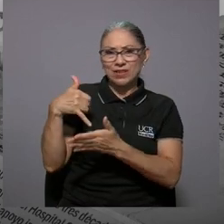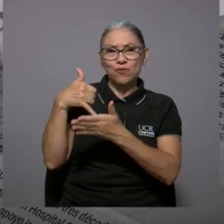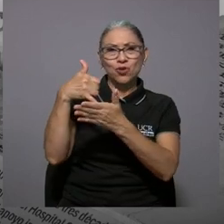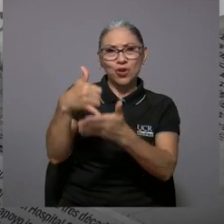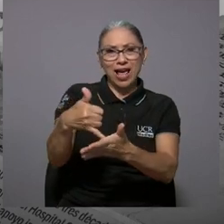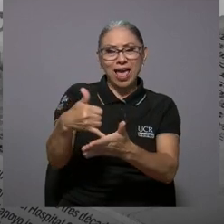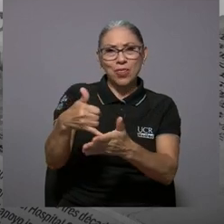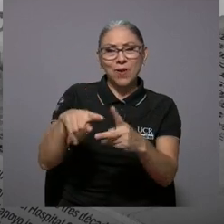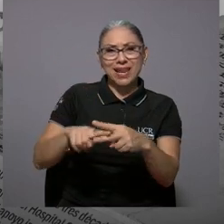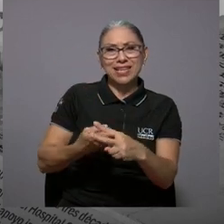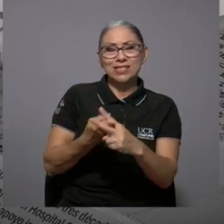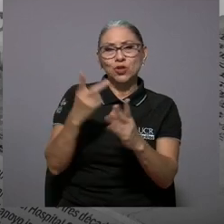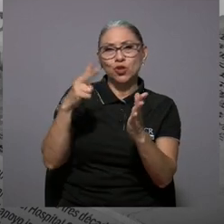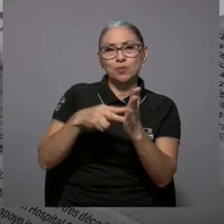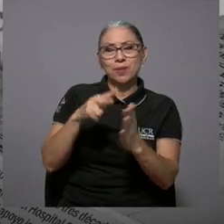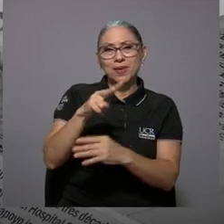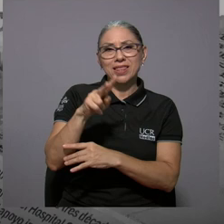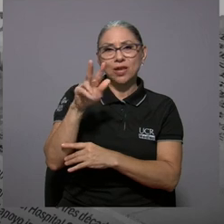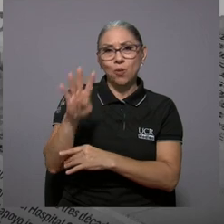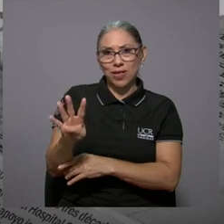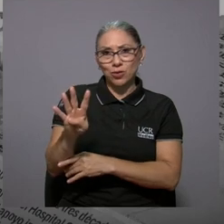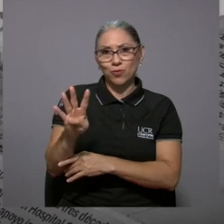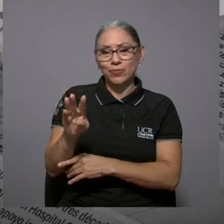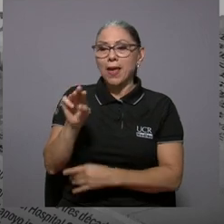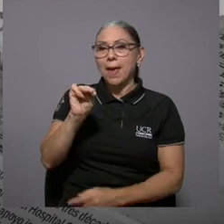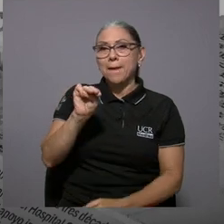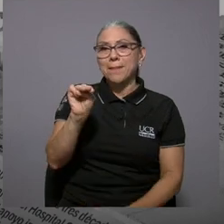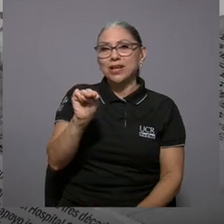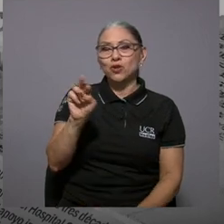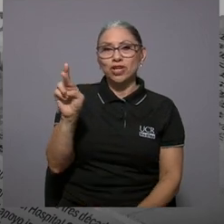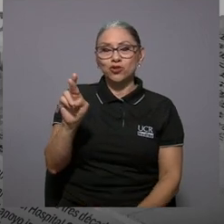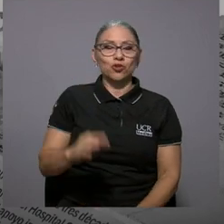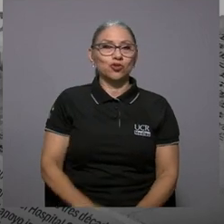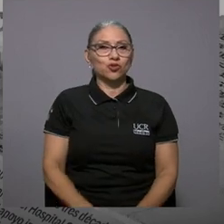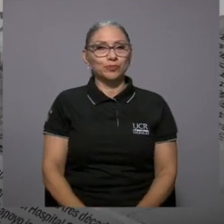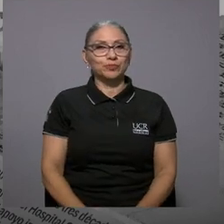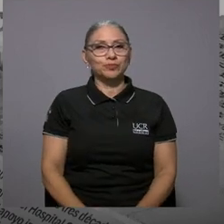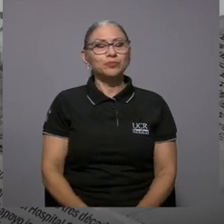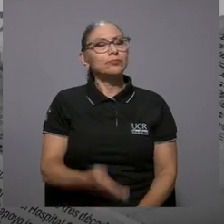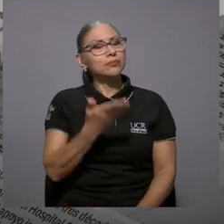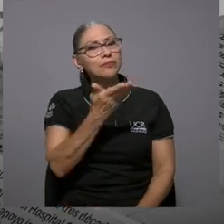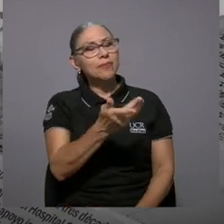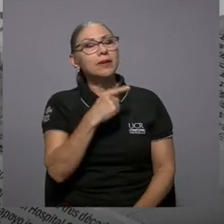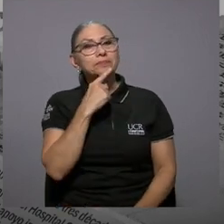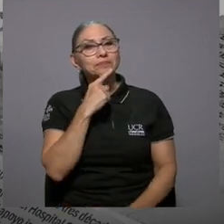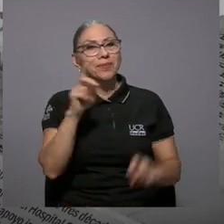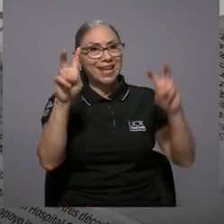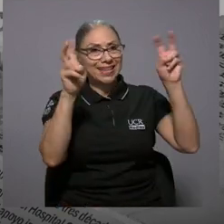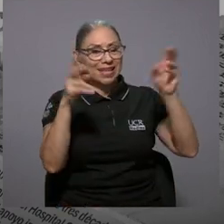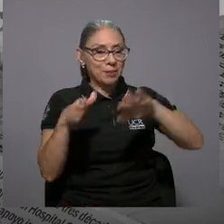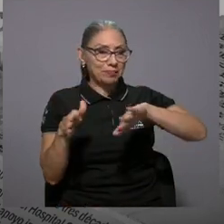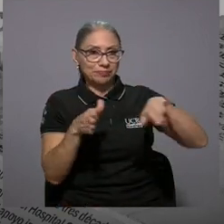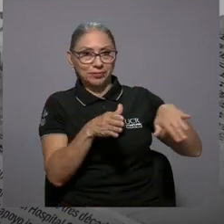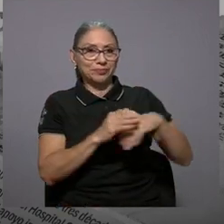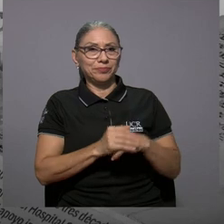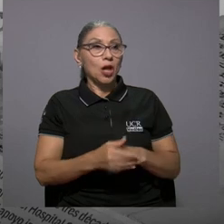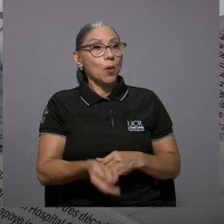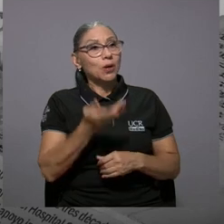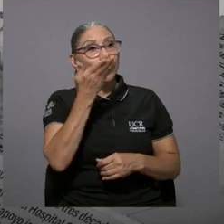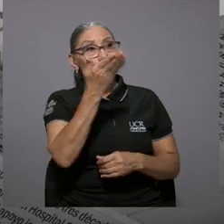a inicios del 2024 doña Marjorie Ross. Doña Marjorie, precisamente